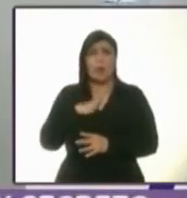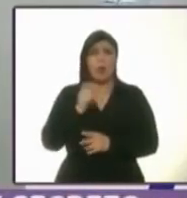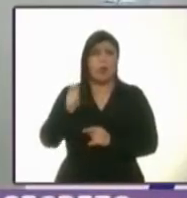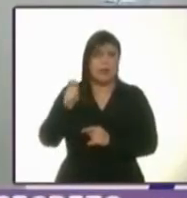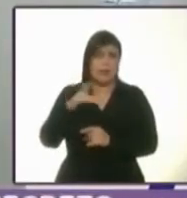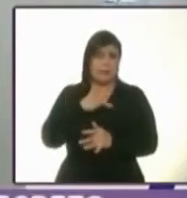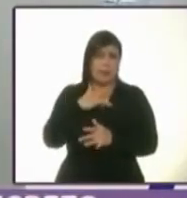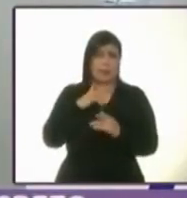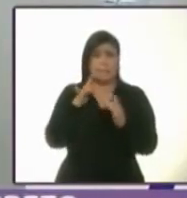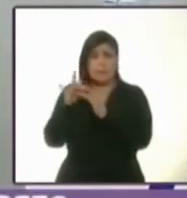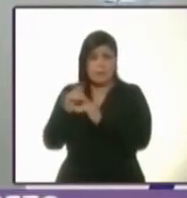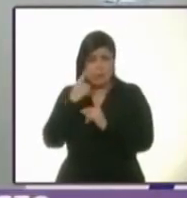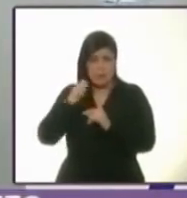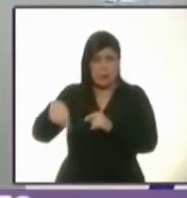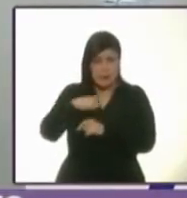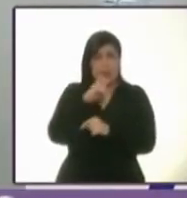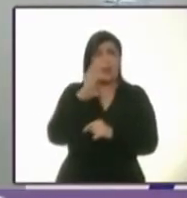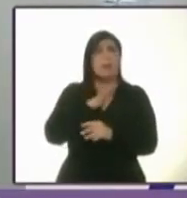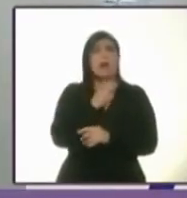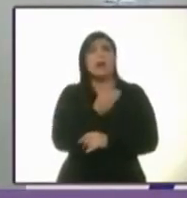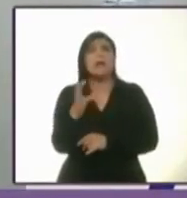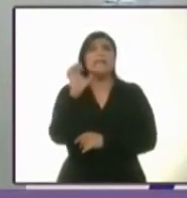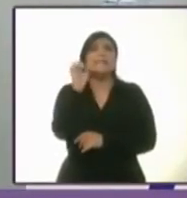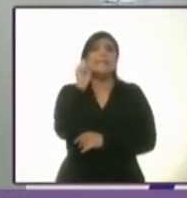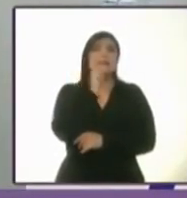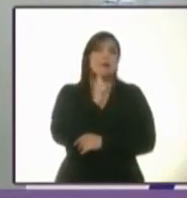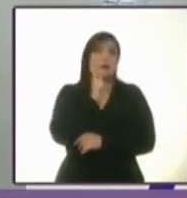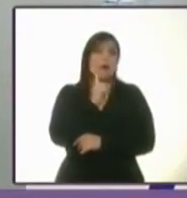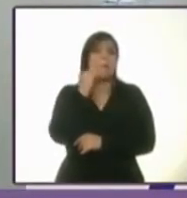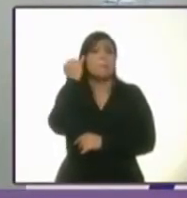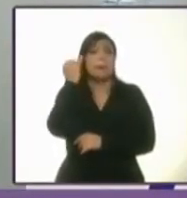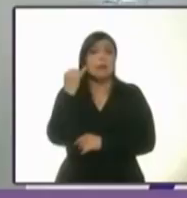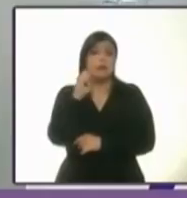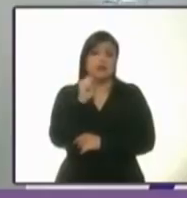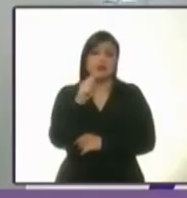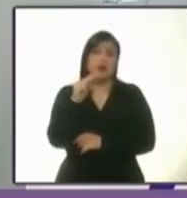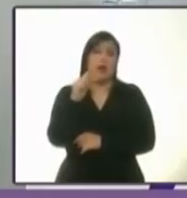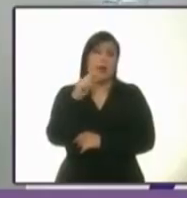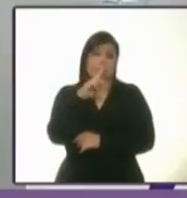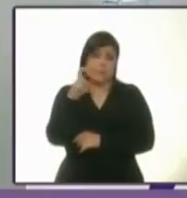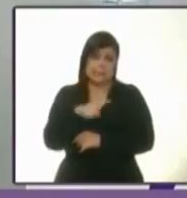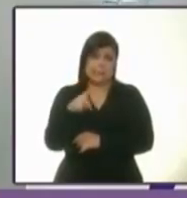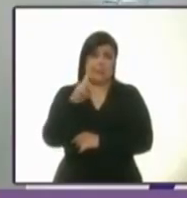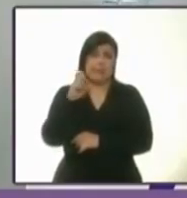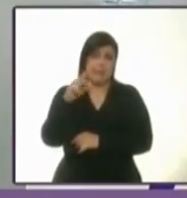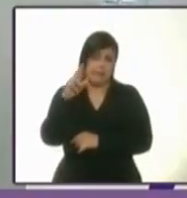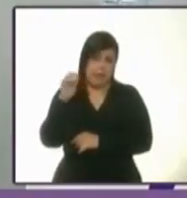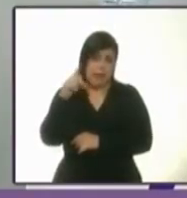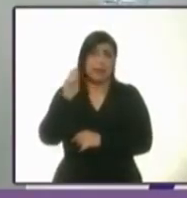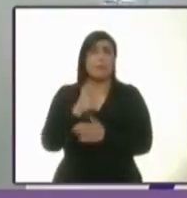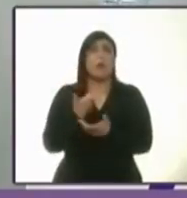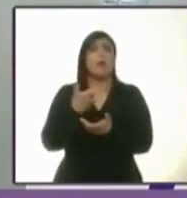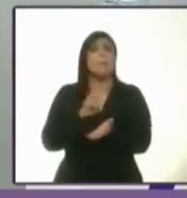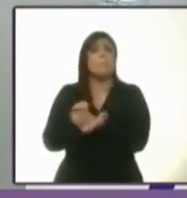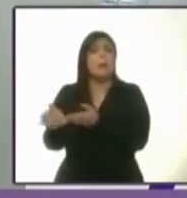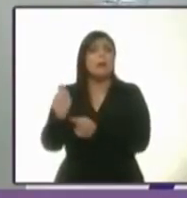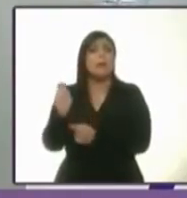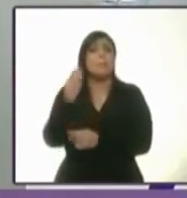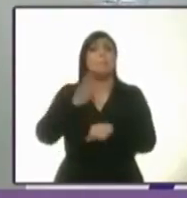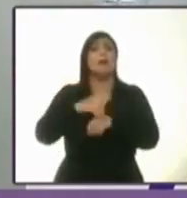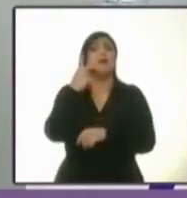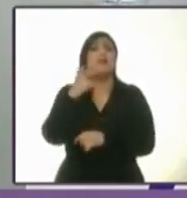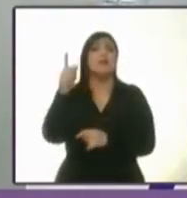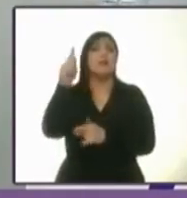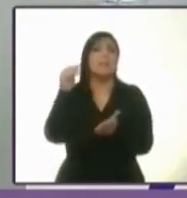víctima tenía 60 mujeres, es decir, Suárez del Real. A Suárez del Real se le entregaban más de 270